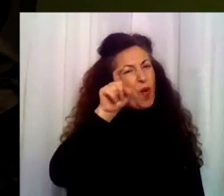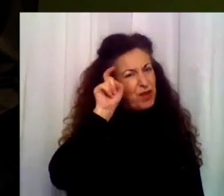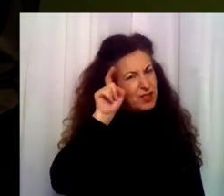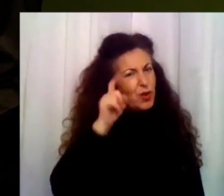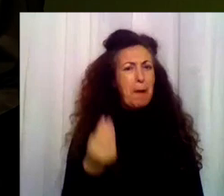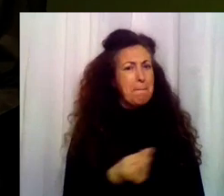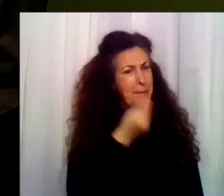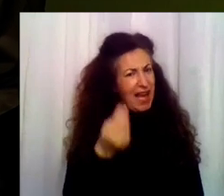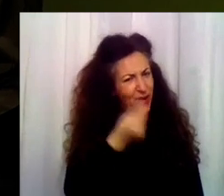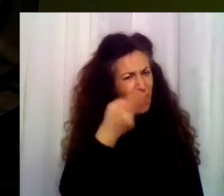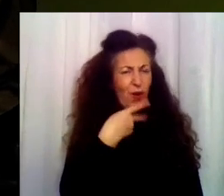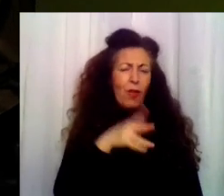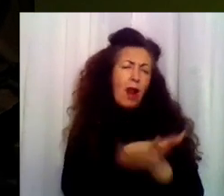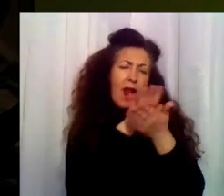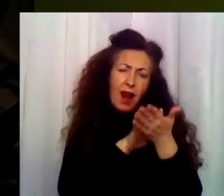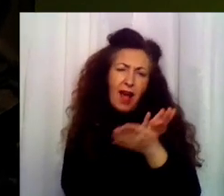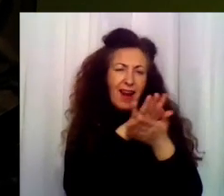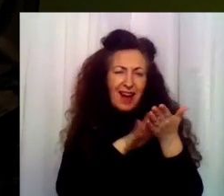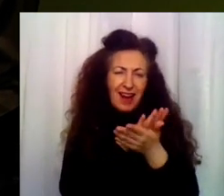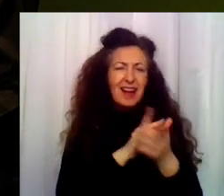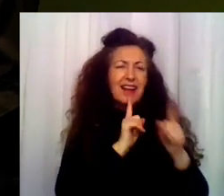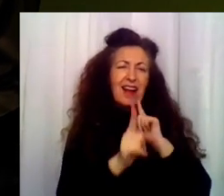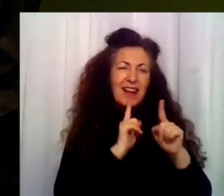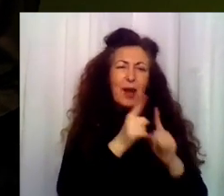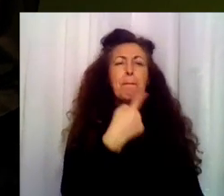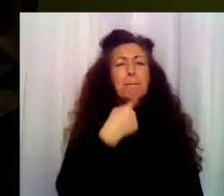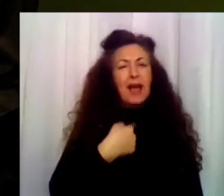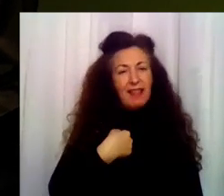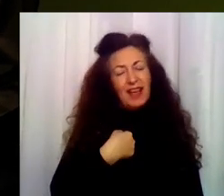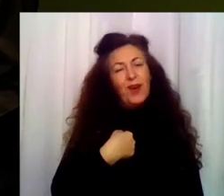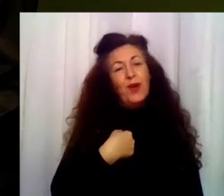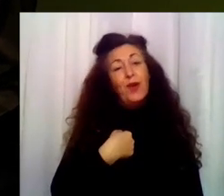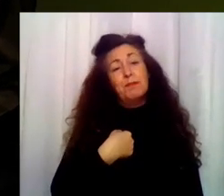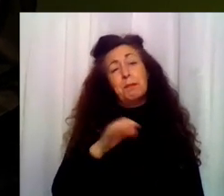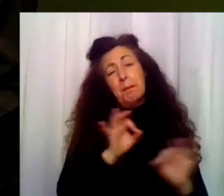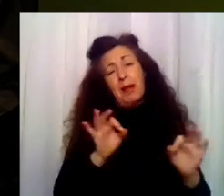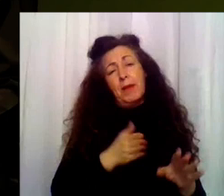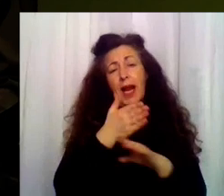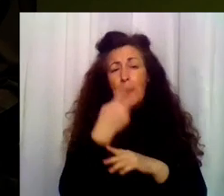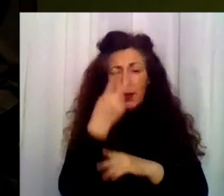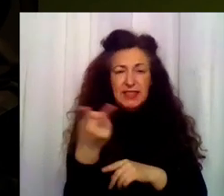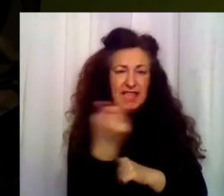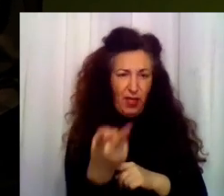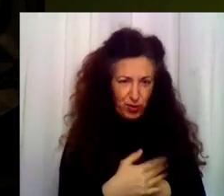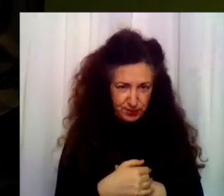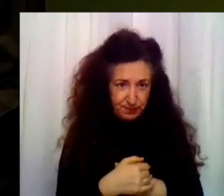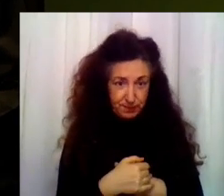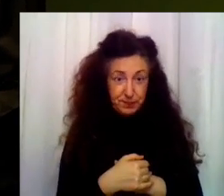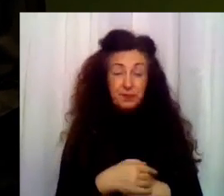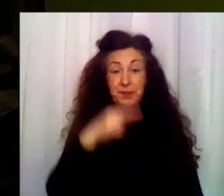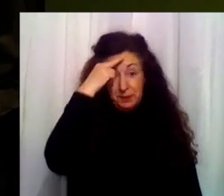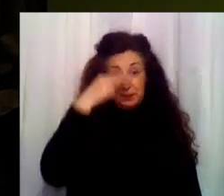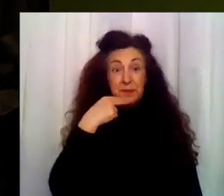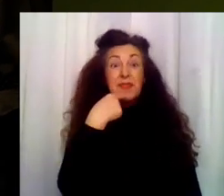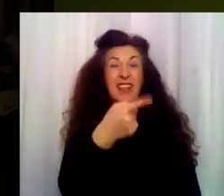Hablamos mucho rato. Me dijo que... Me dijo que iba a ir a visitaros. Papá, le dije a Ulises que tú